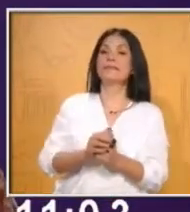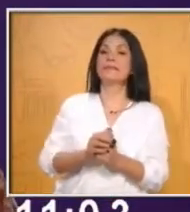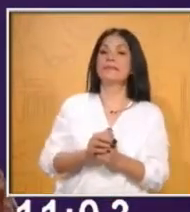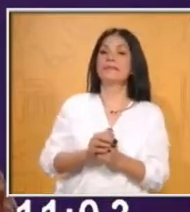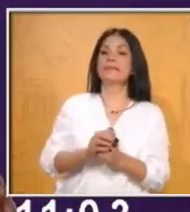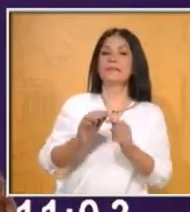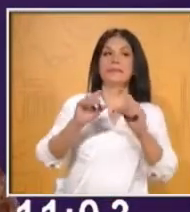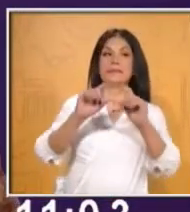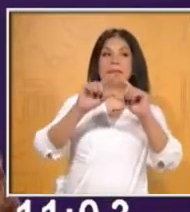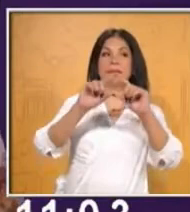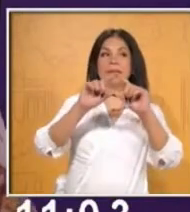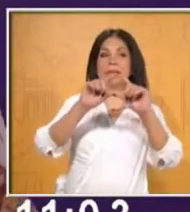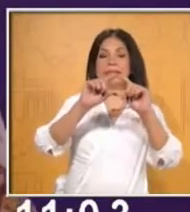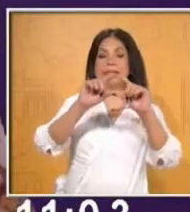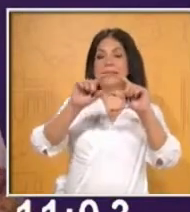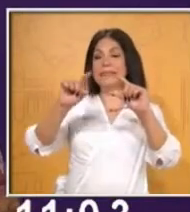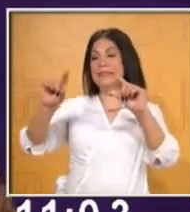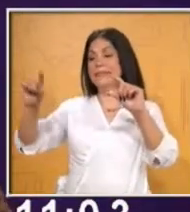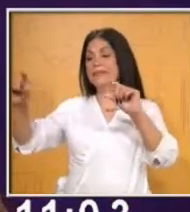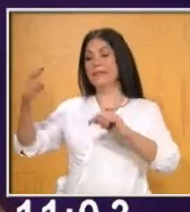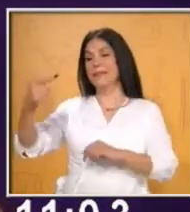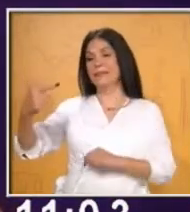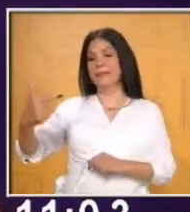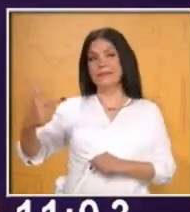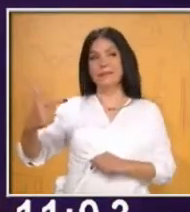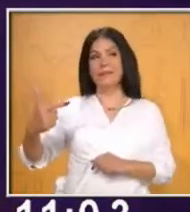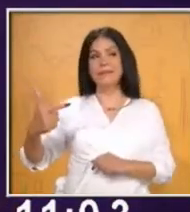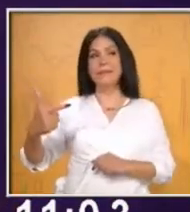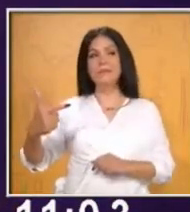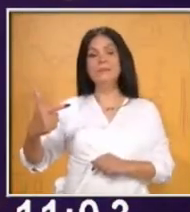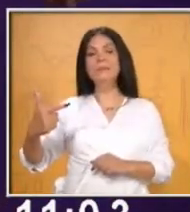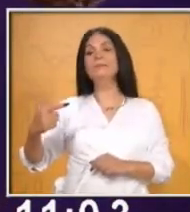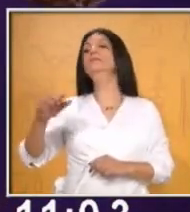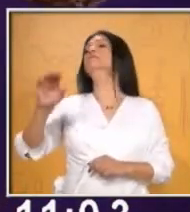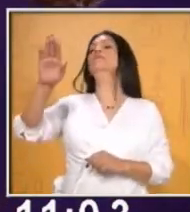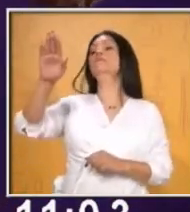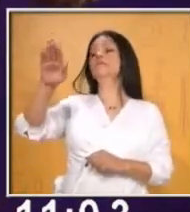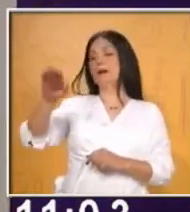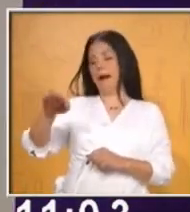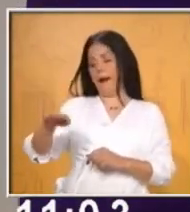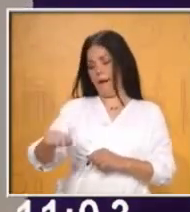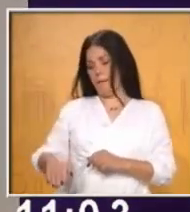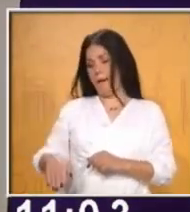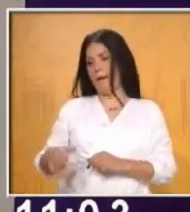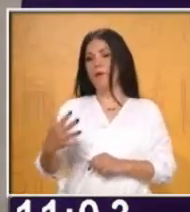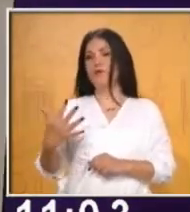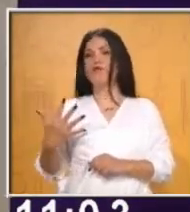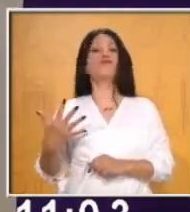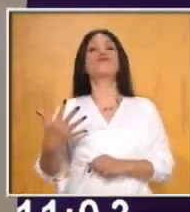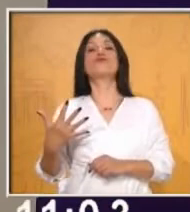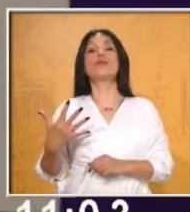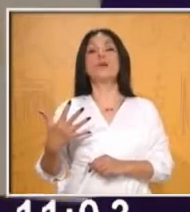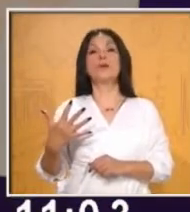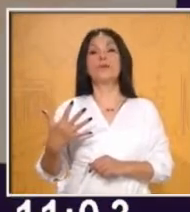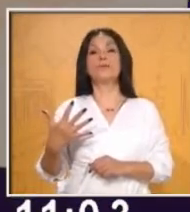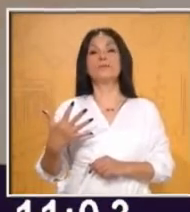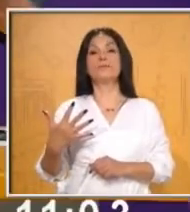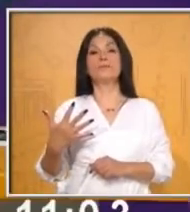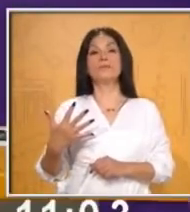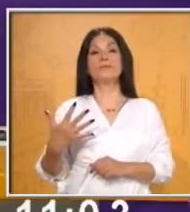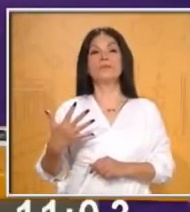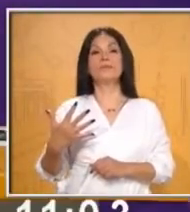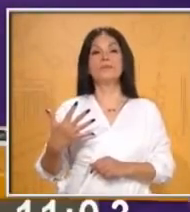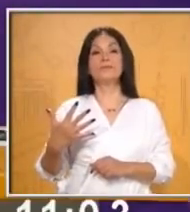de forma horizontal por 5 de forma vertical. Maestro Jorge, ¿me ayuda a